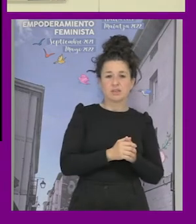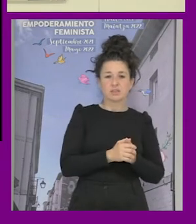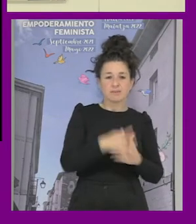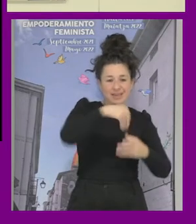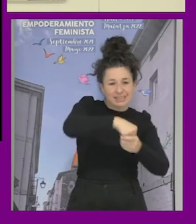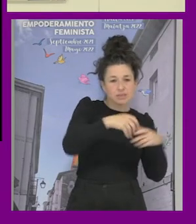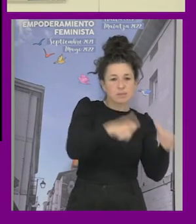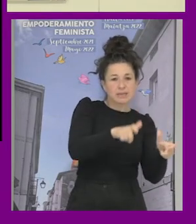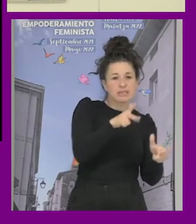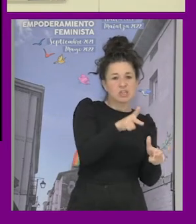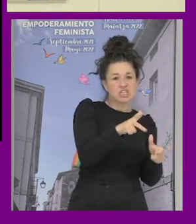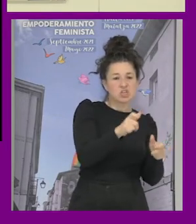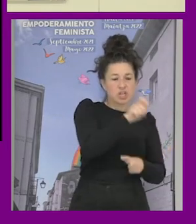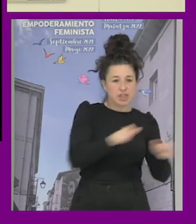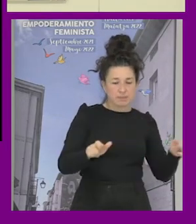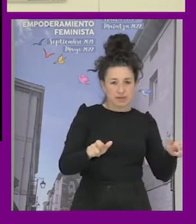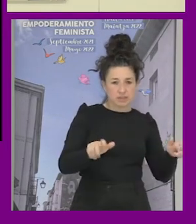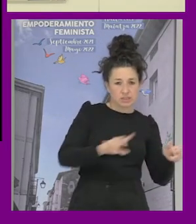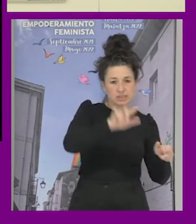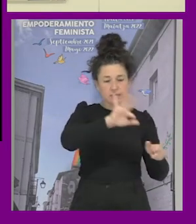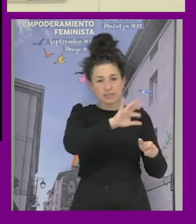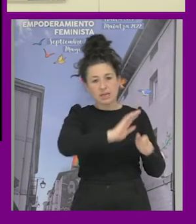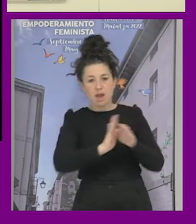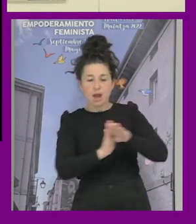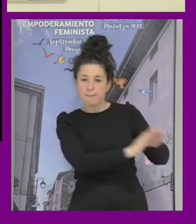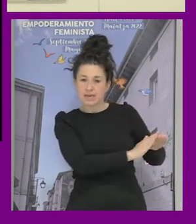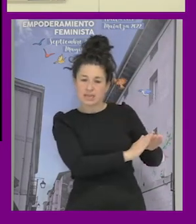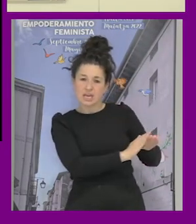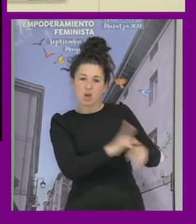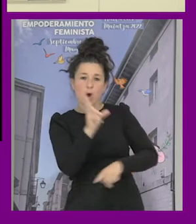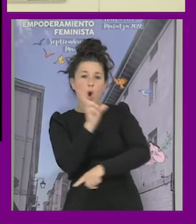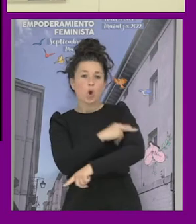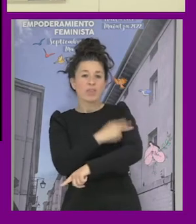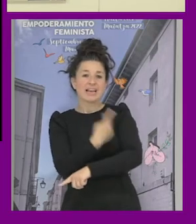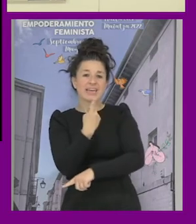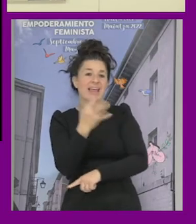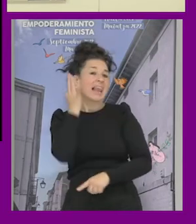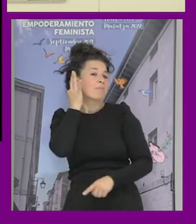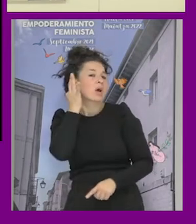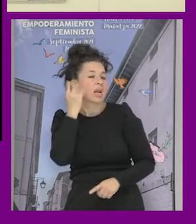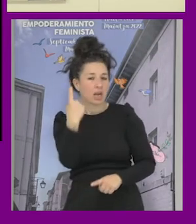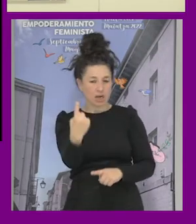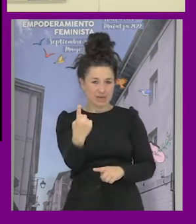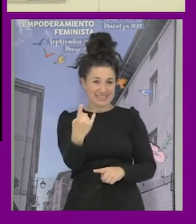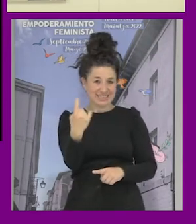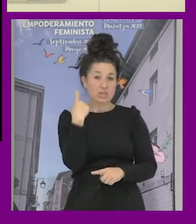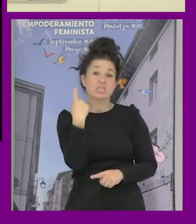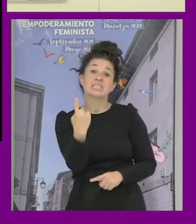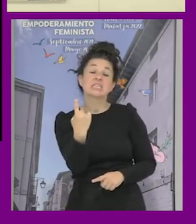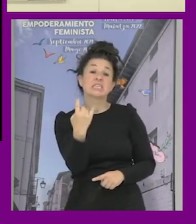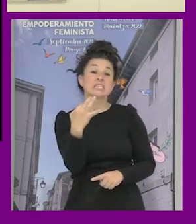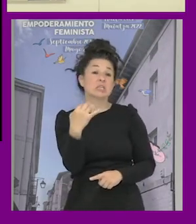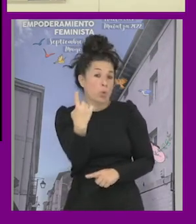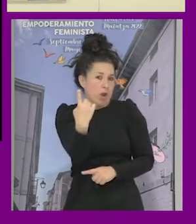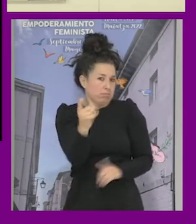civiles y por otro lado estaba la concejalía de la mujer aún además como en singular no que es algo que enseguida como se cuestionó y